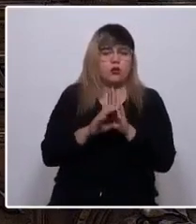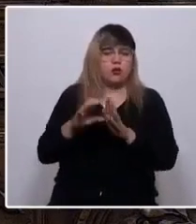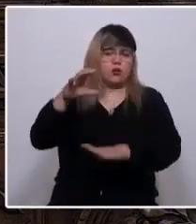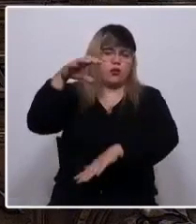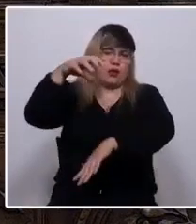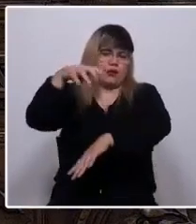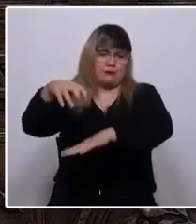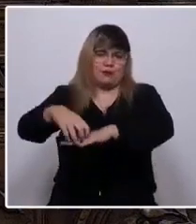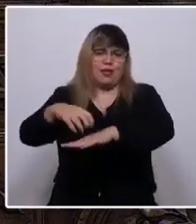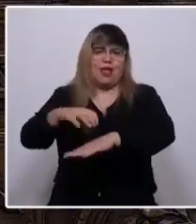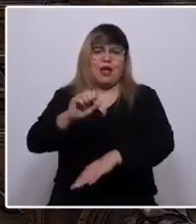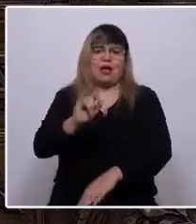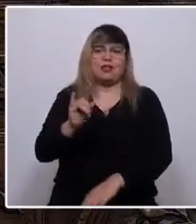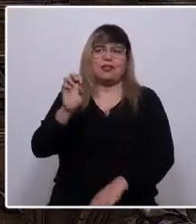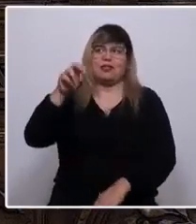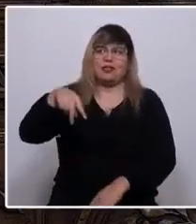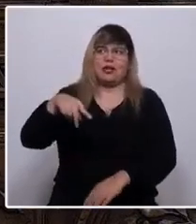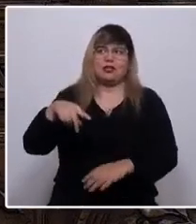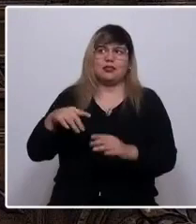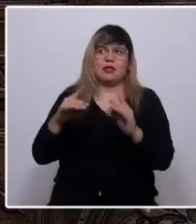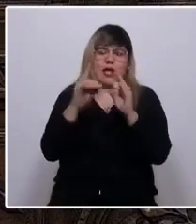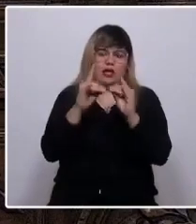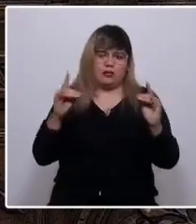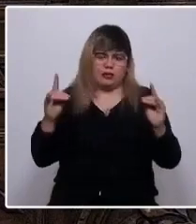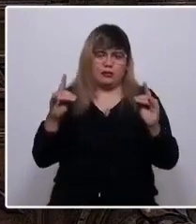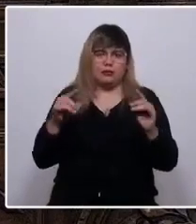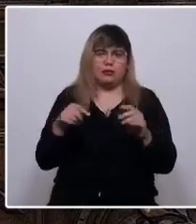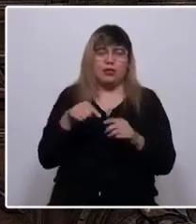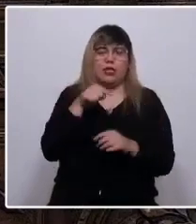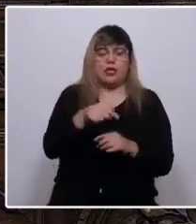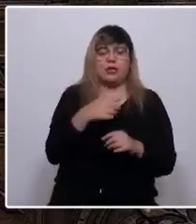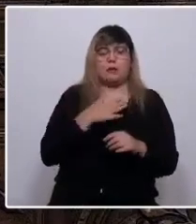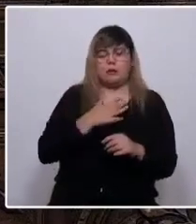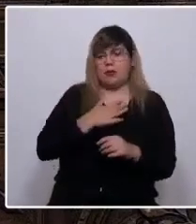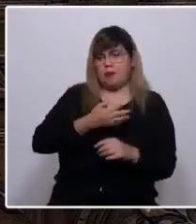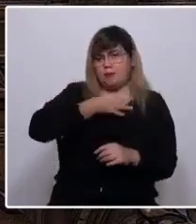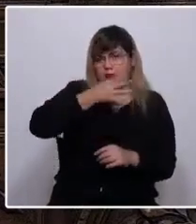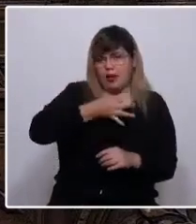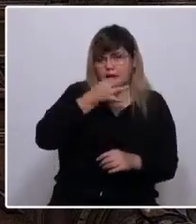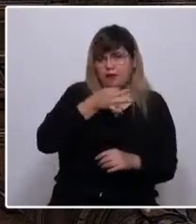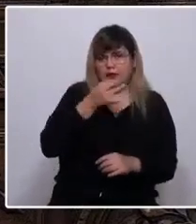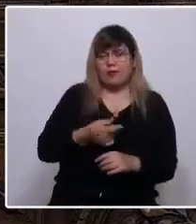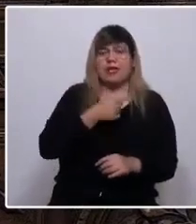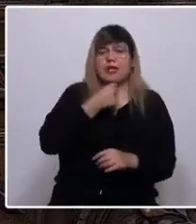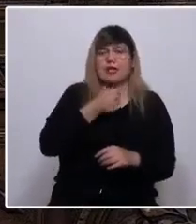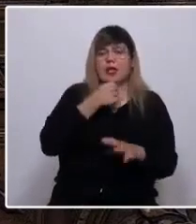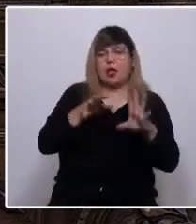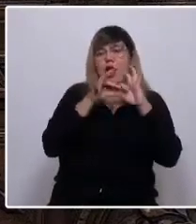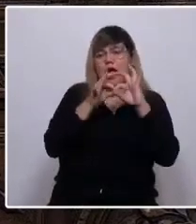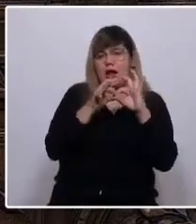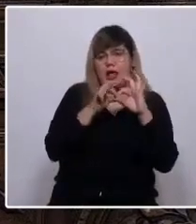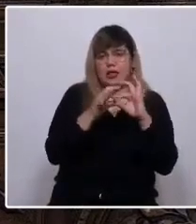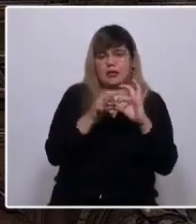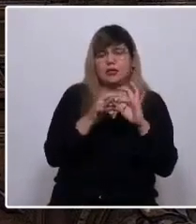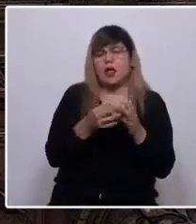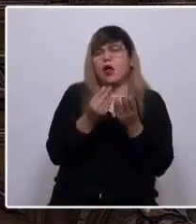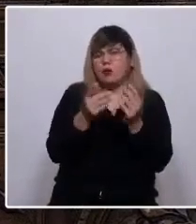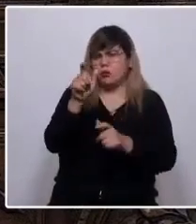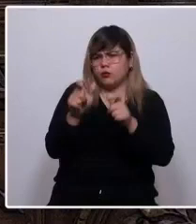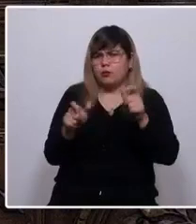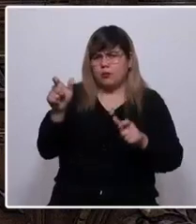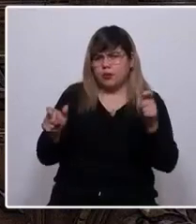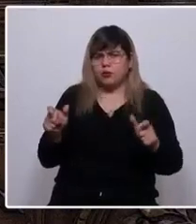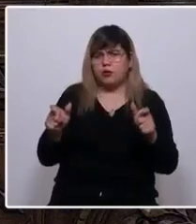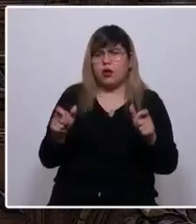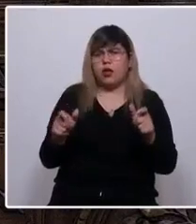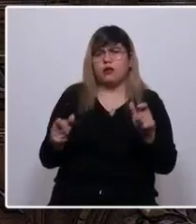Hoy la voz de Aysén estará presente a través de mis palabras. Quiero partir agradeciendo a las miles de personas que marcaron la